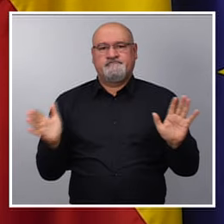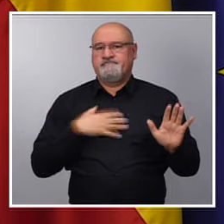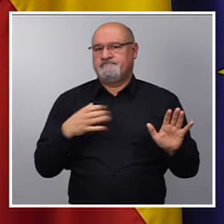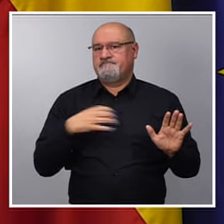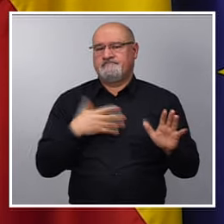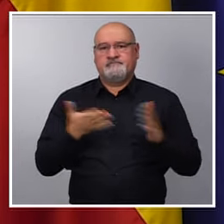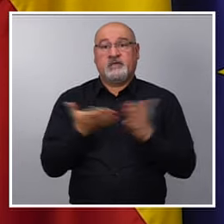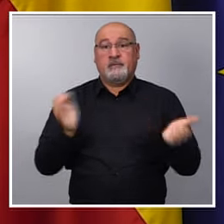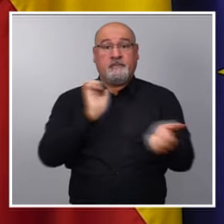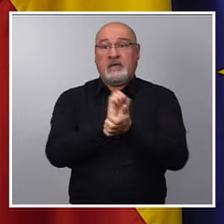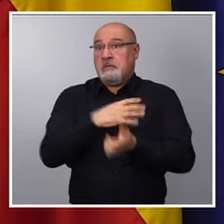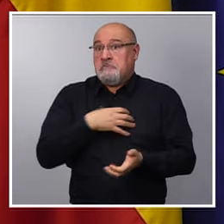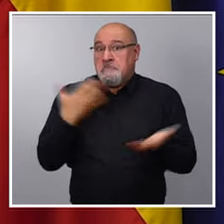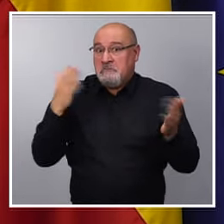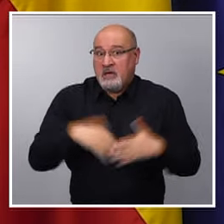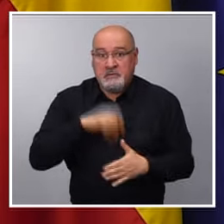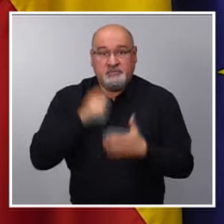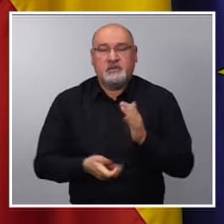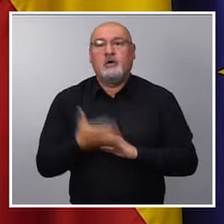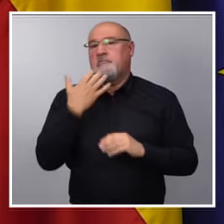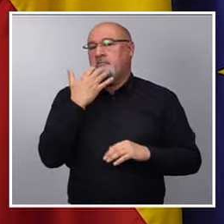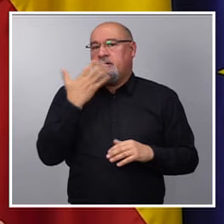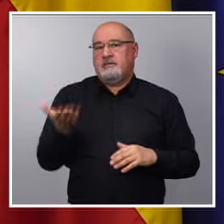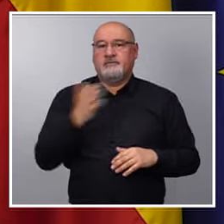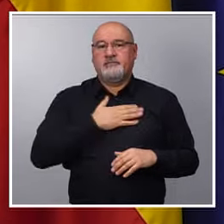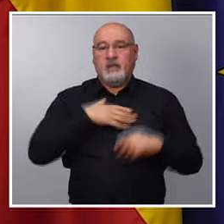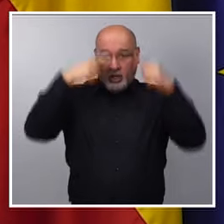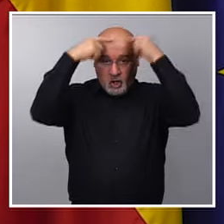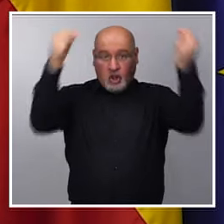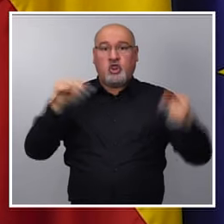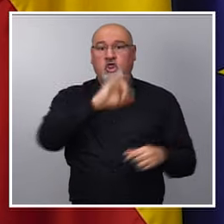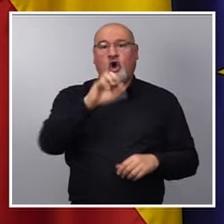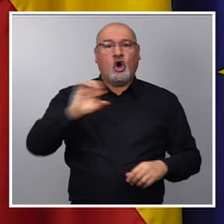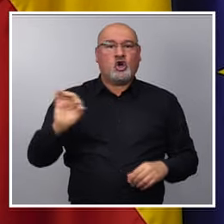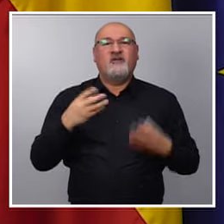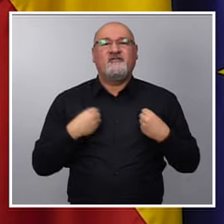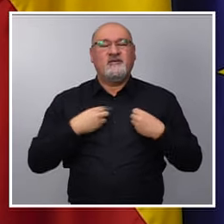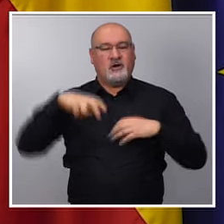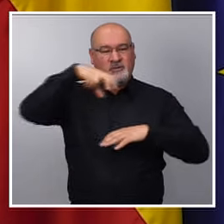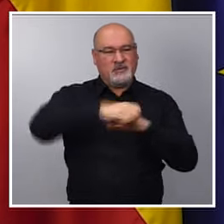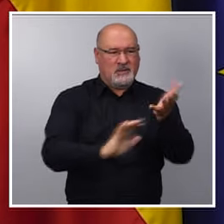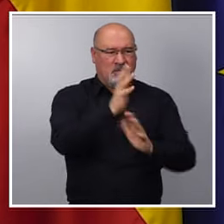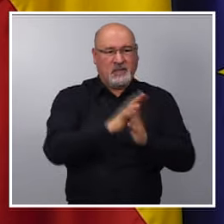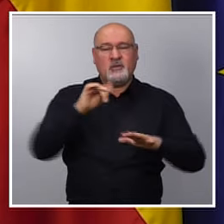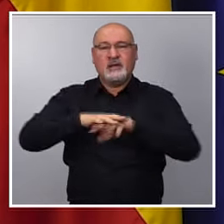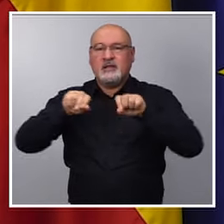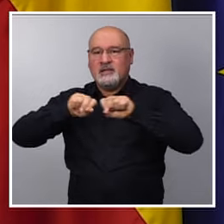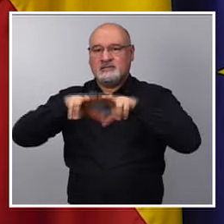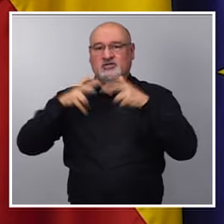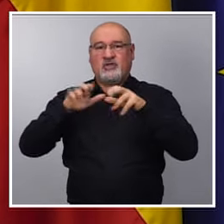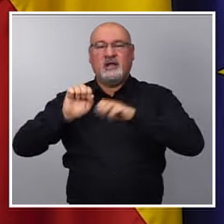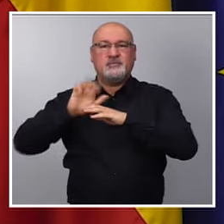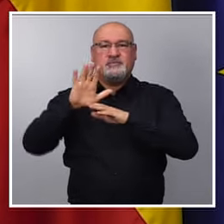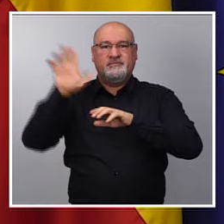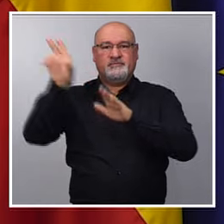penal como tampoco quemar, por ejemplo, a un zorro vivo y subirlo también a las redes sociales. Hoy empezamos a terminar con la